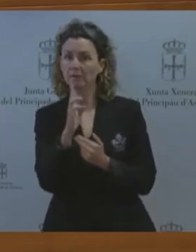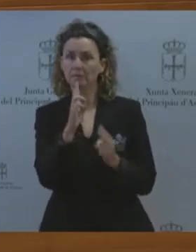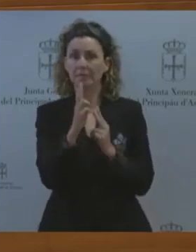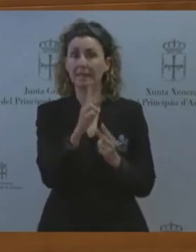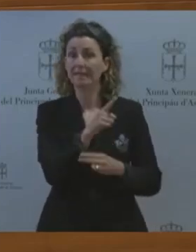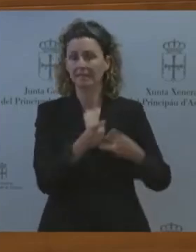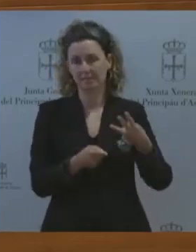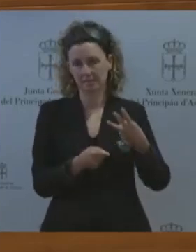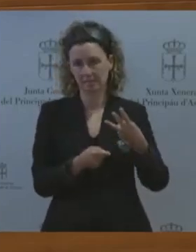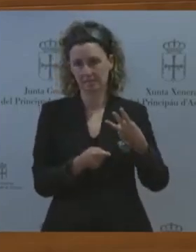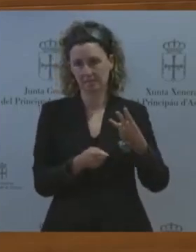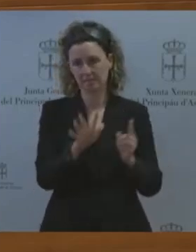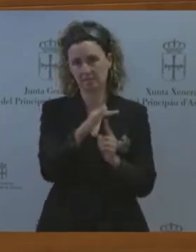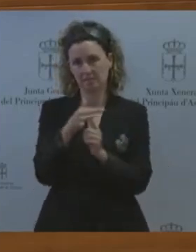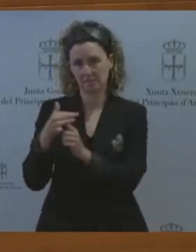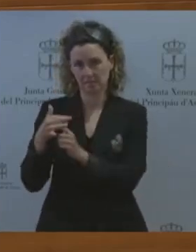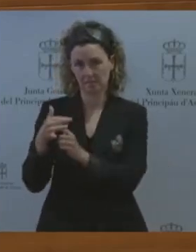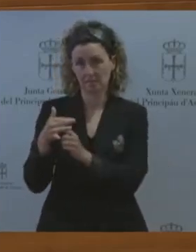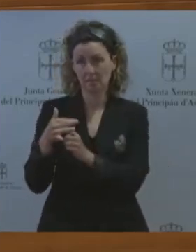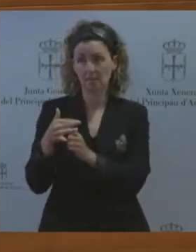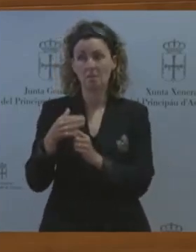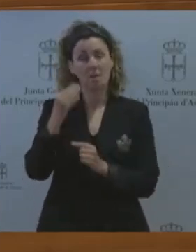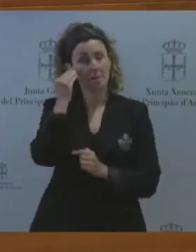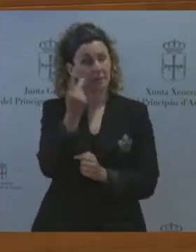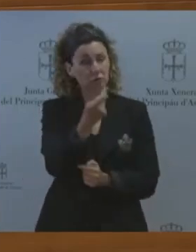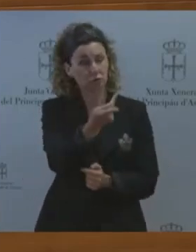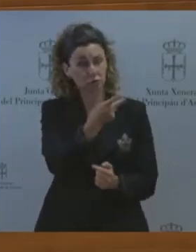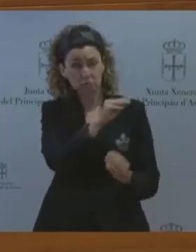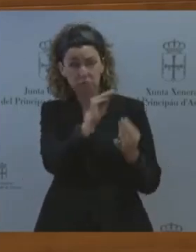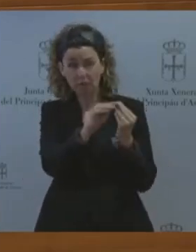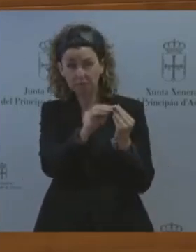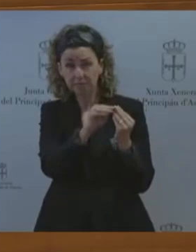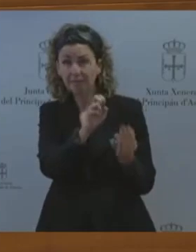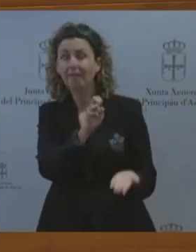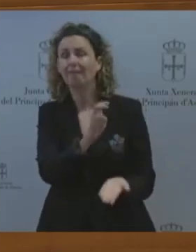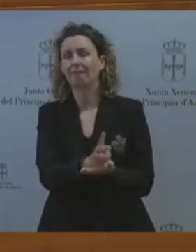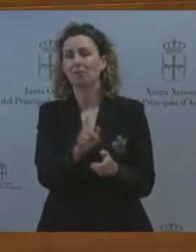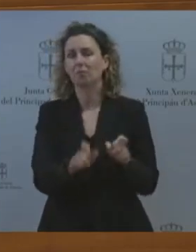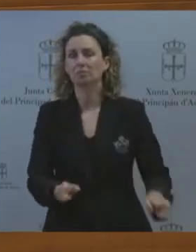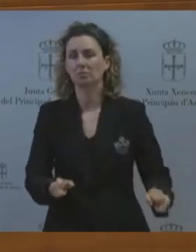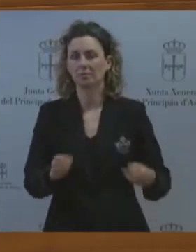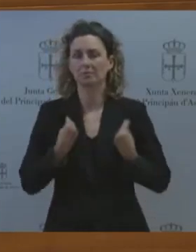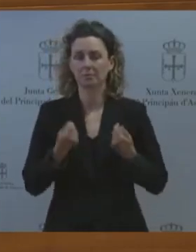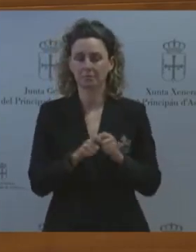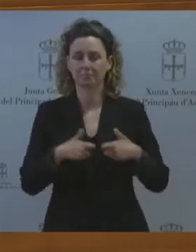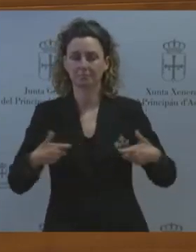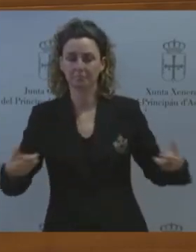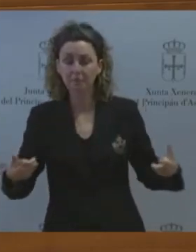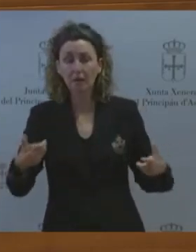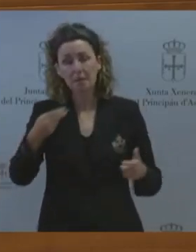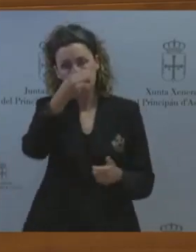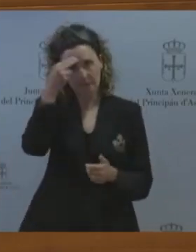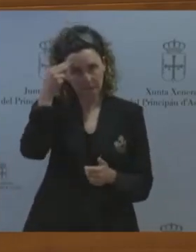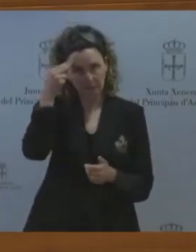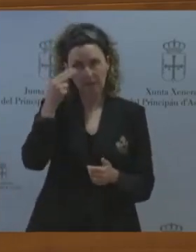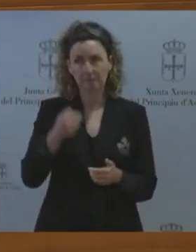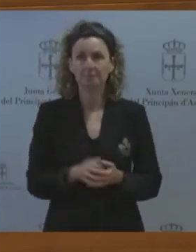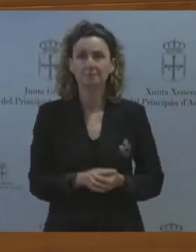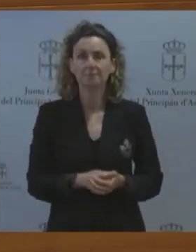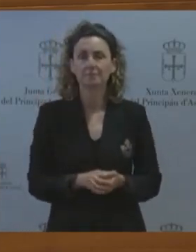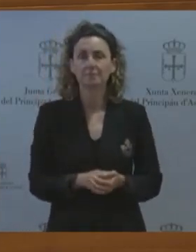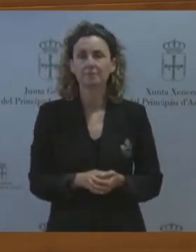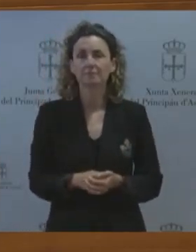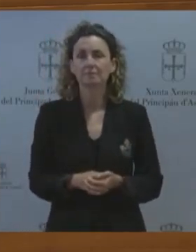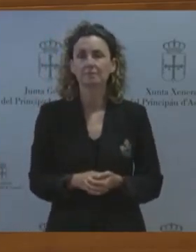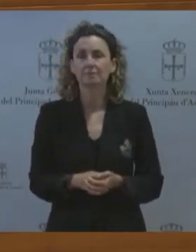sintonía entre nosotros en reto demográfico y salud mental usted no ha reaccionado a nuestra oferta de pactos en